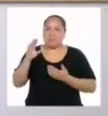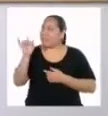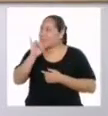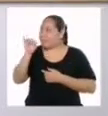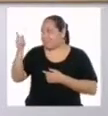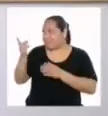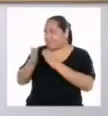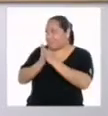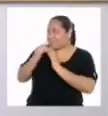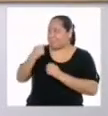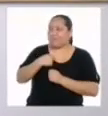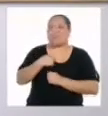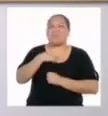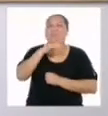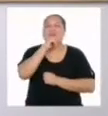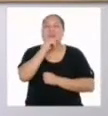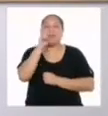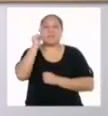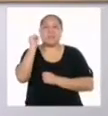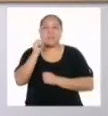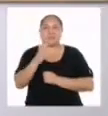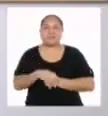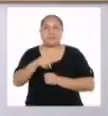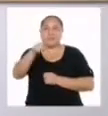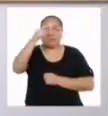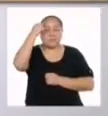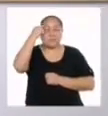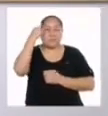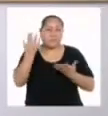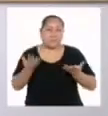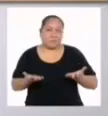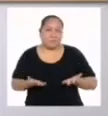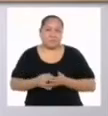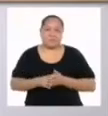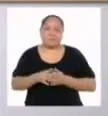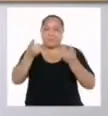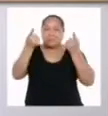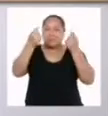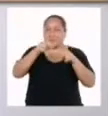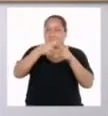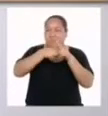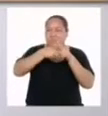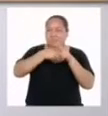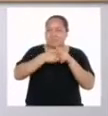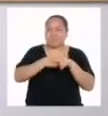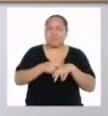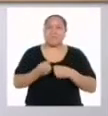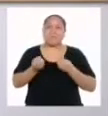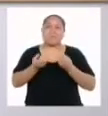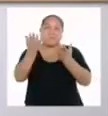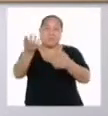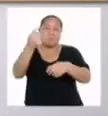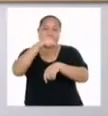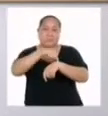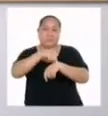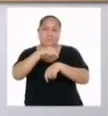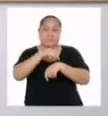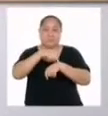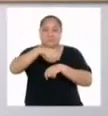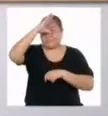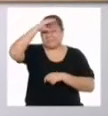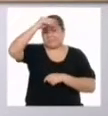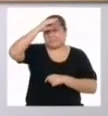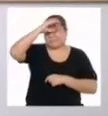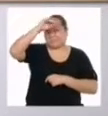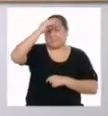cierto, Yanira. Ya sé. ¿Qué te parece si en todo caso vamos a una pequeña pausa y le damos a las chicas